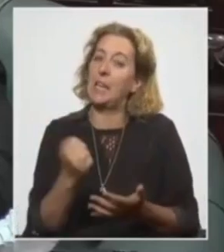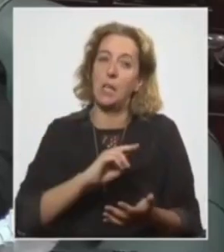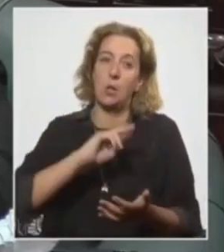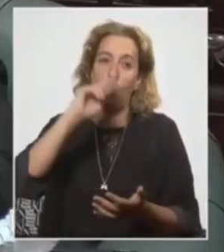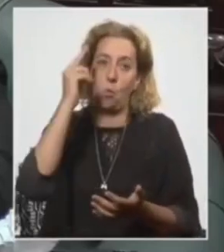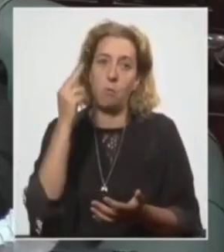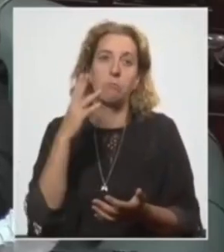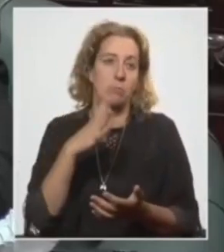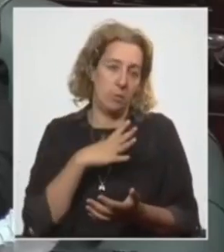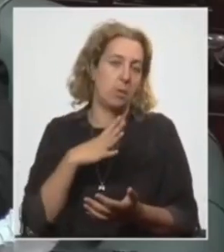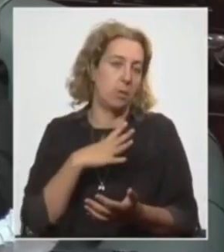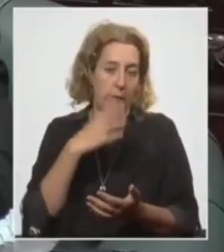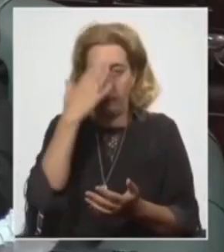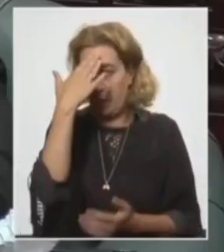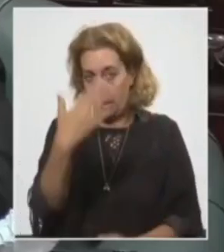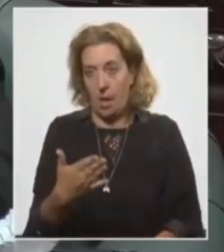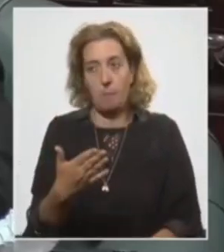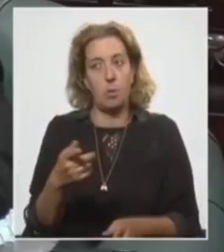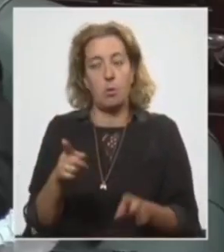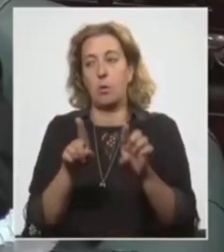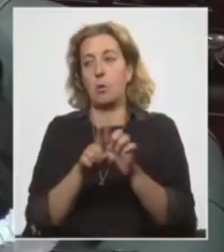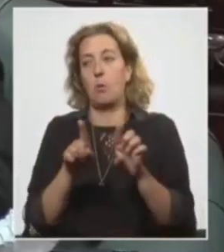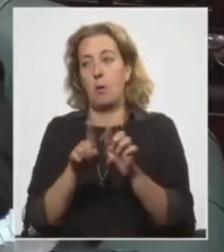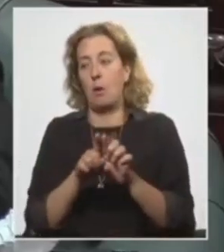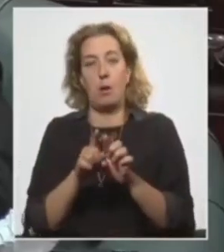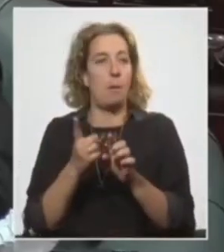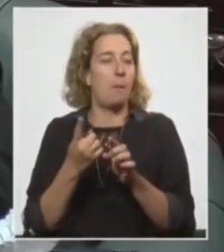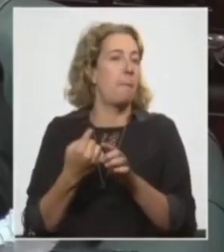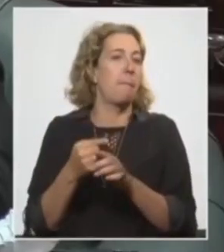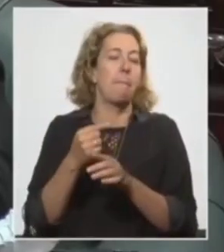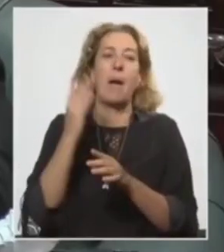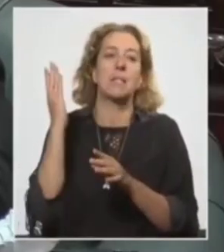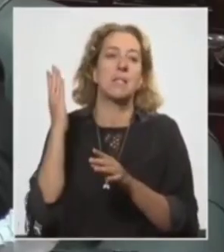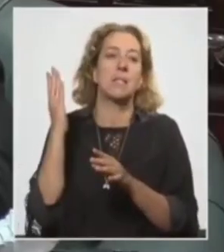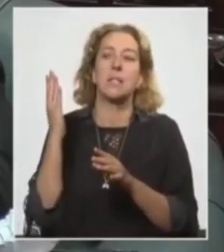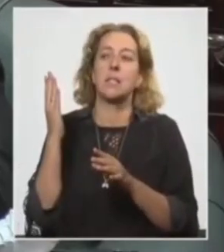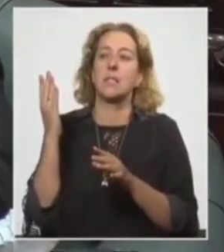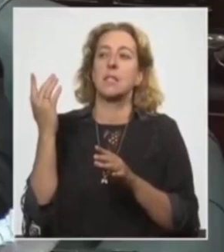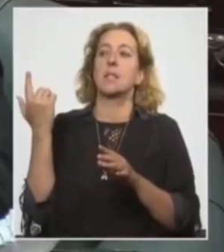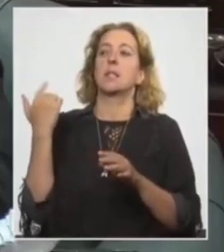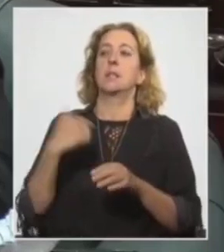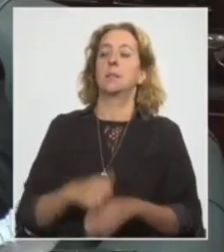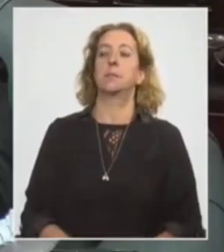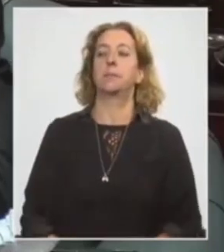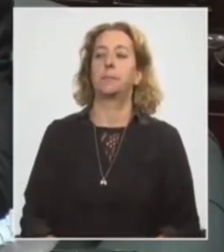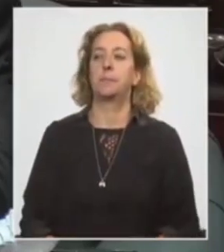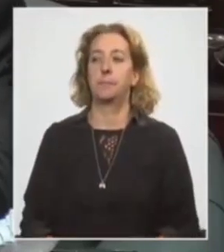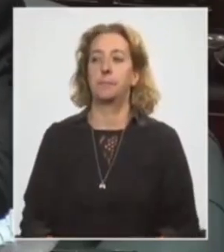la tiene el Frente Amplio, tanto como el más pintado o la más pintada.